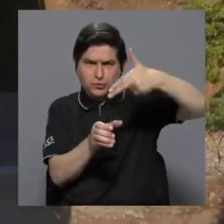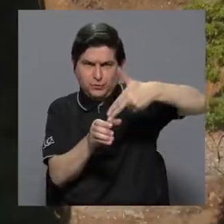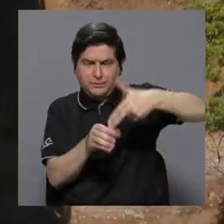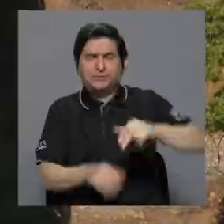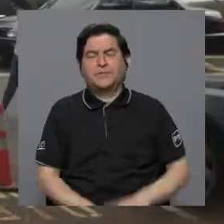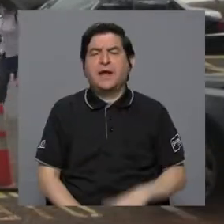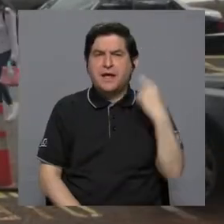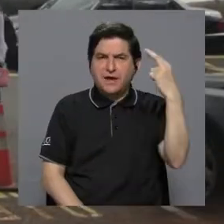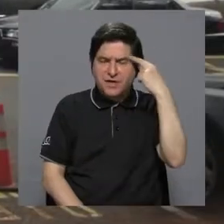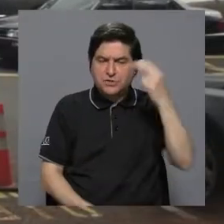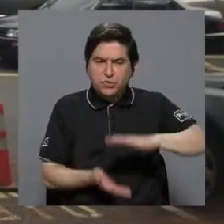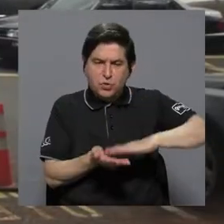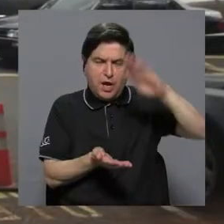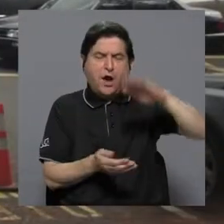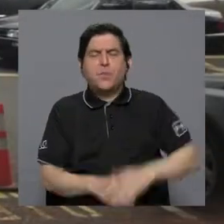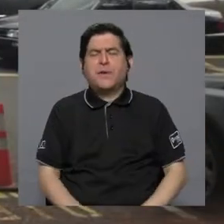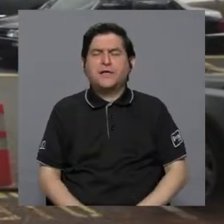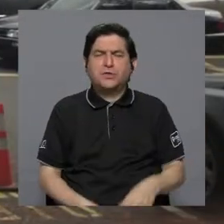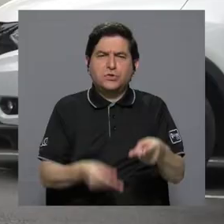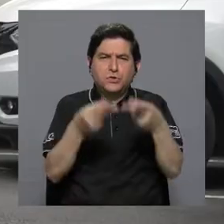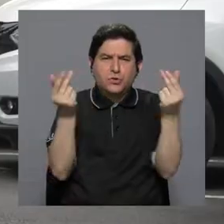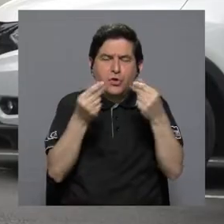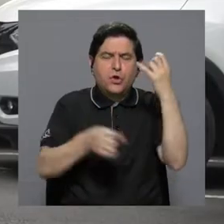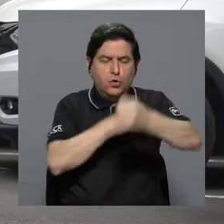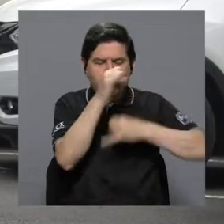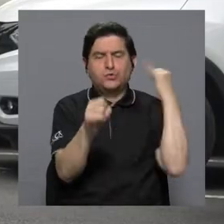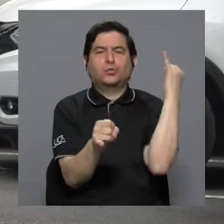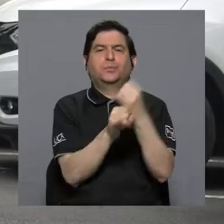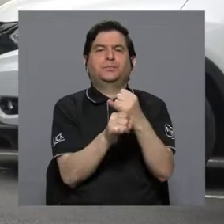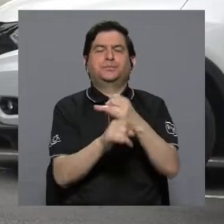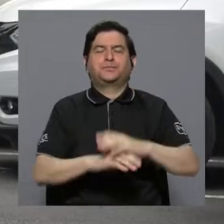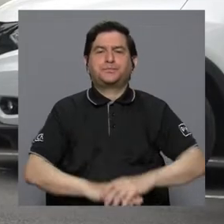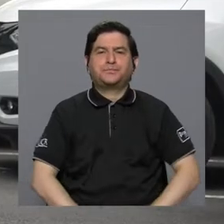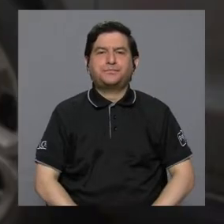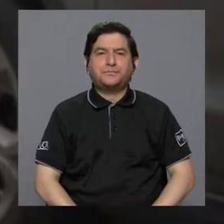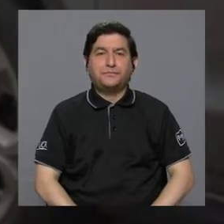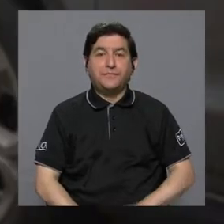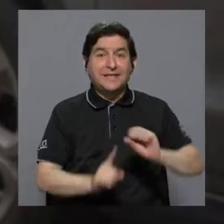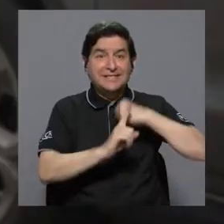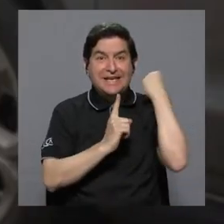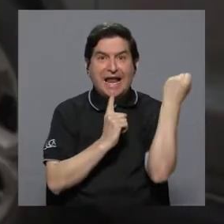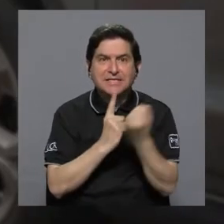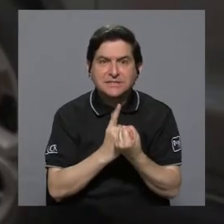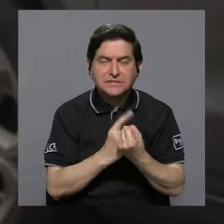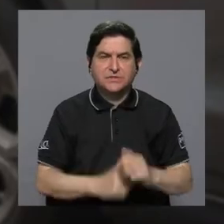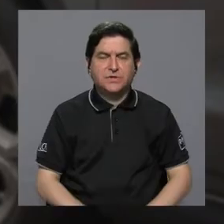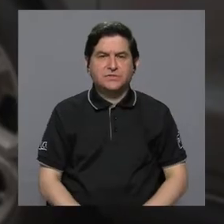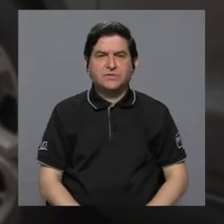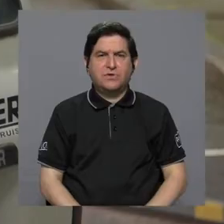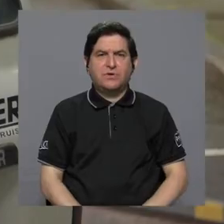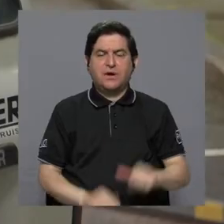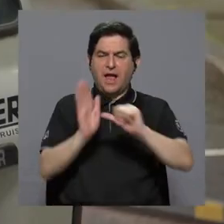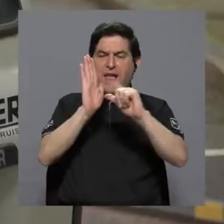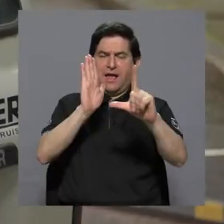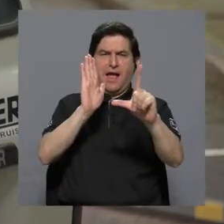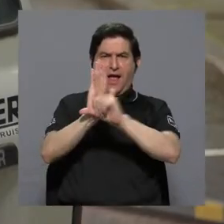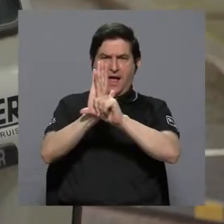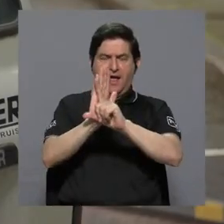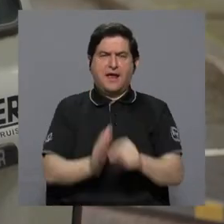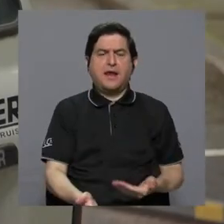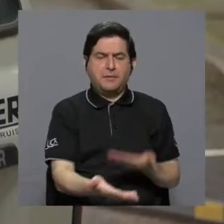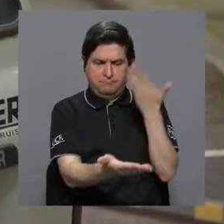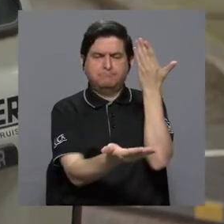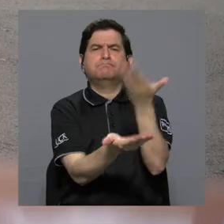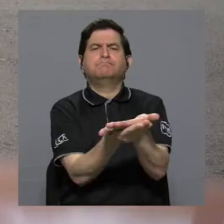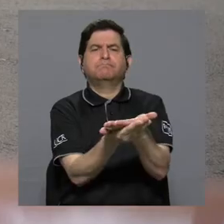debido al aumento de costos a nivel internacional. Esta situación llevó a la Asamblea Legislativa a